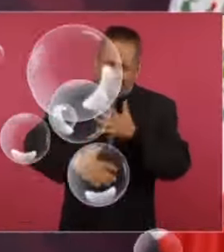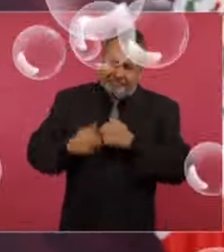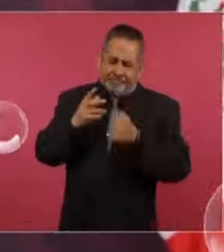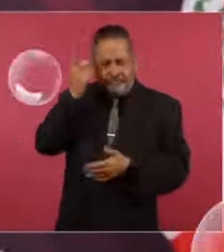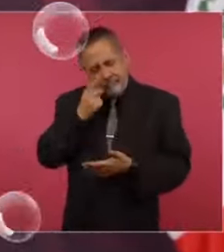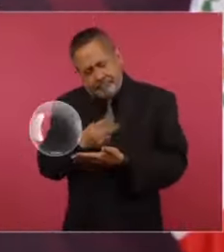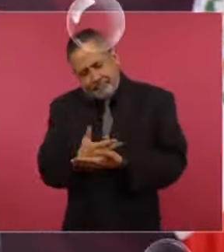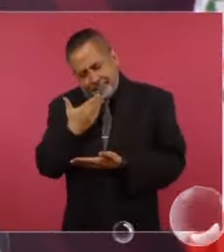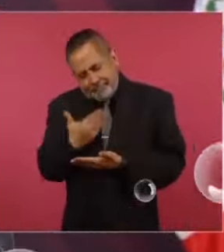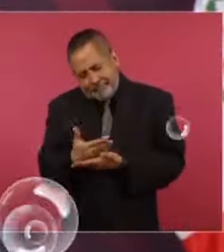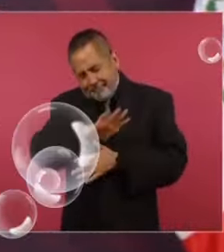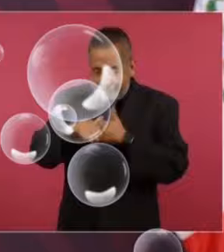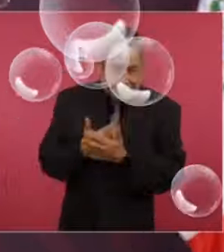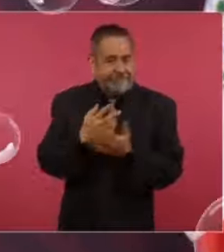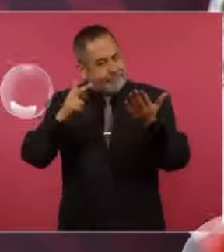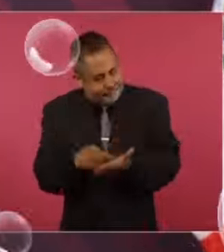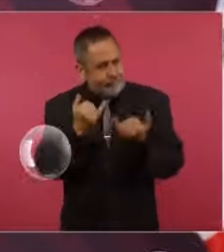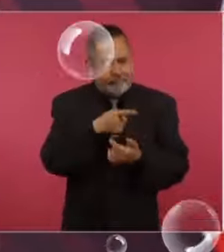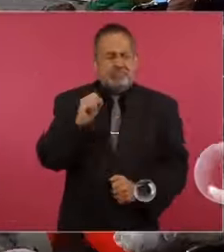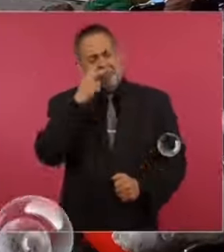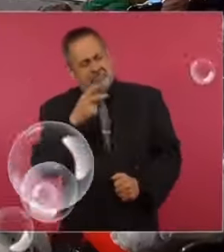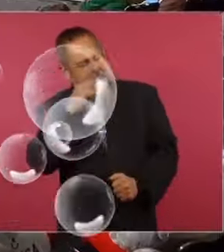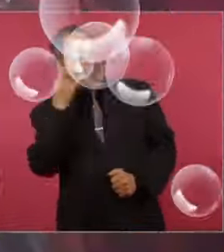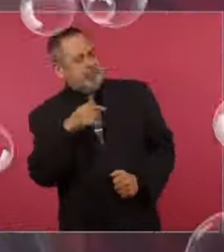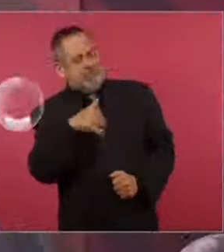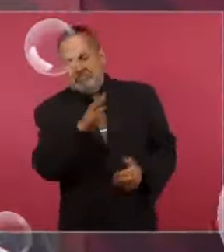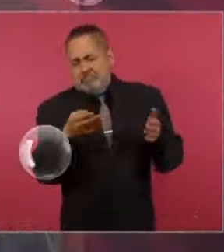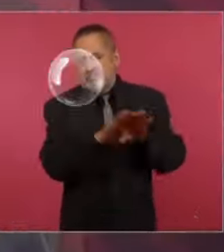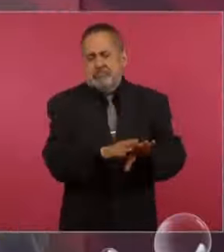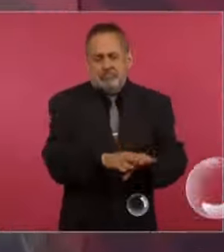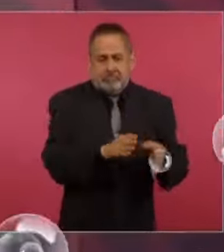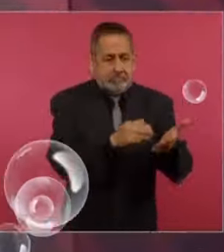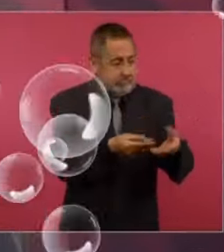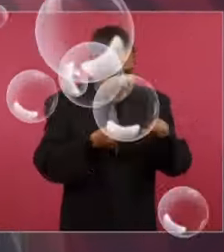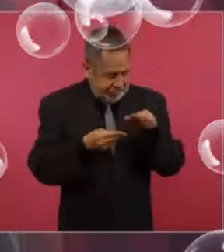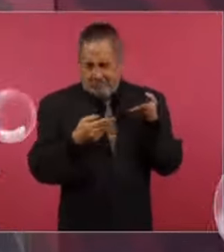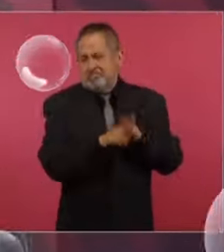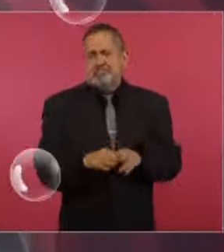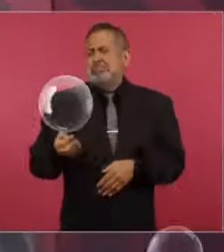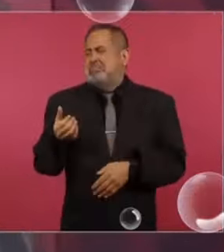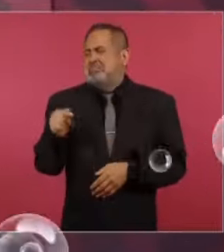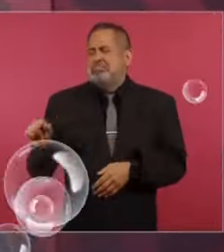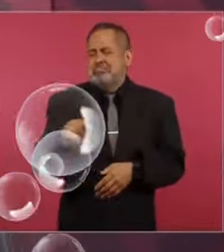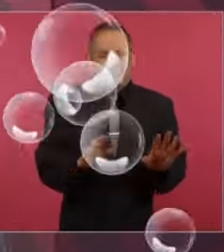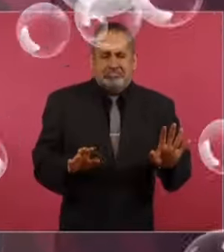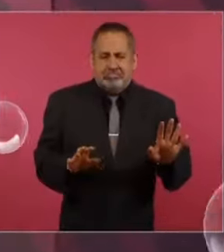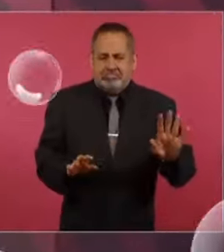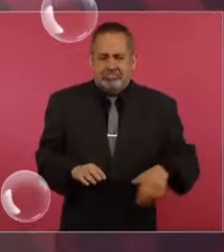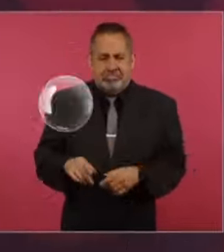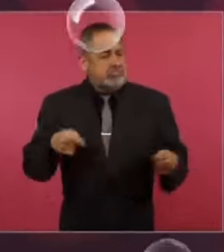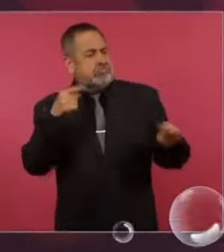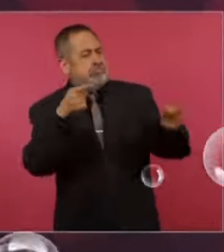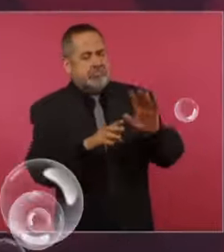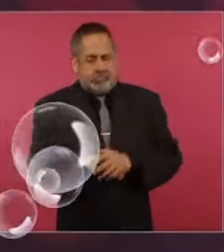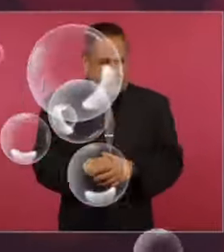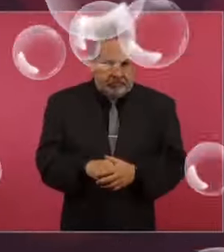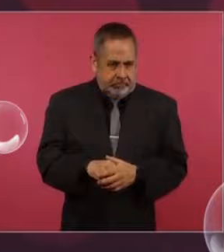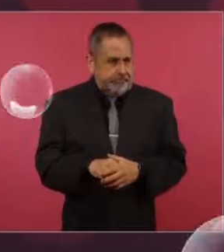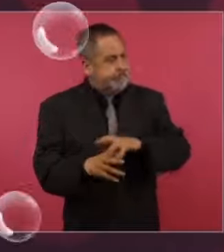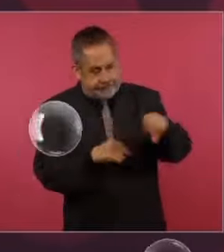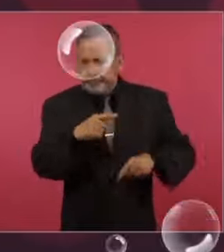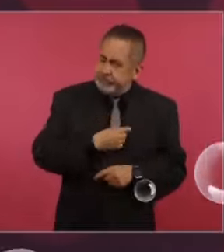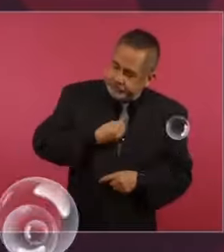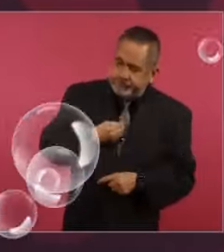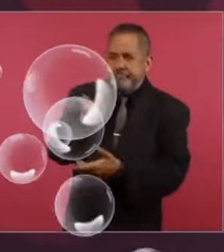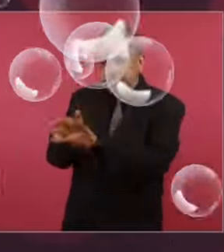muy bien y al día siguiente lo mismo y así. Entonces van a querer recibir su volante, muy poco les van a insultar, pero hay que pagar también